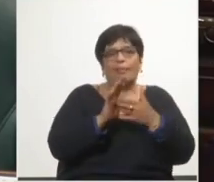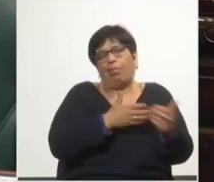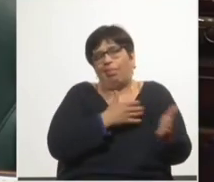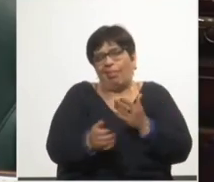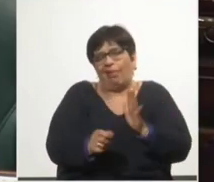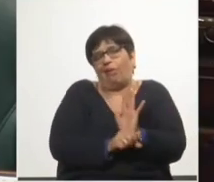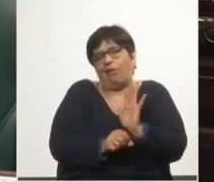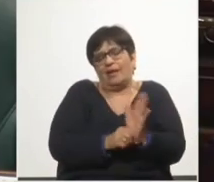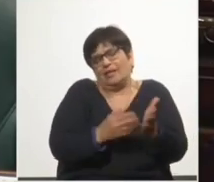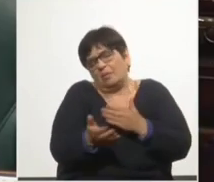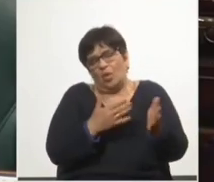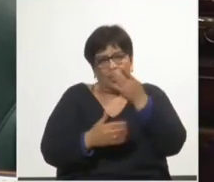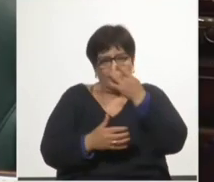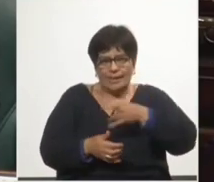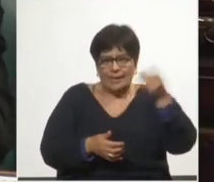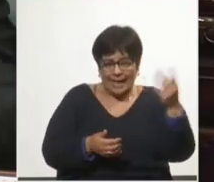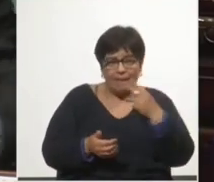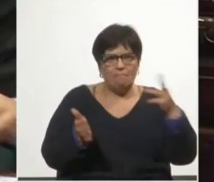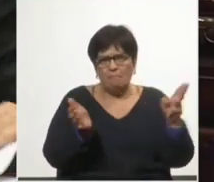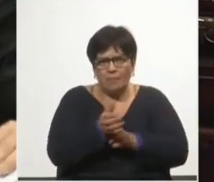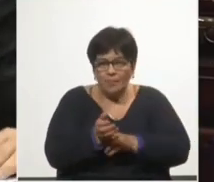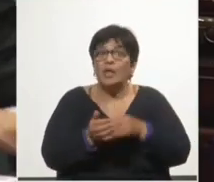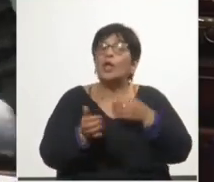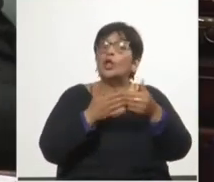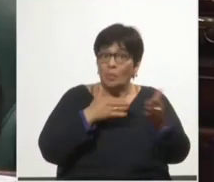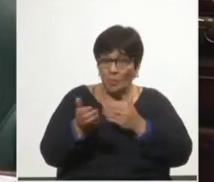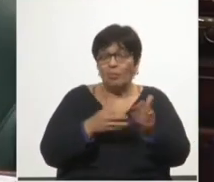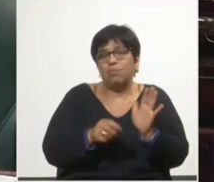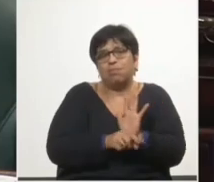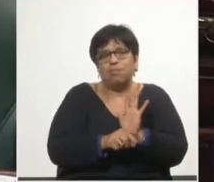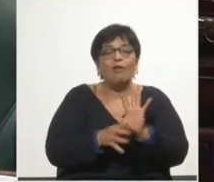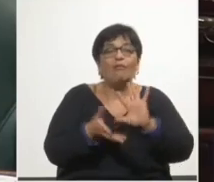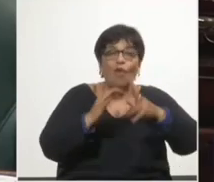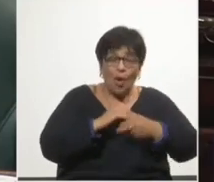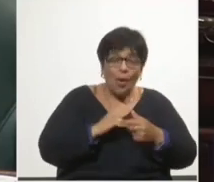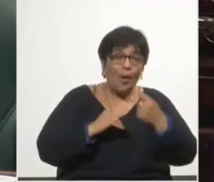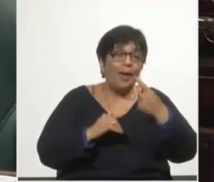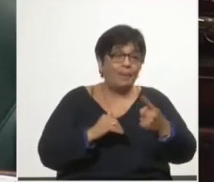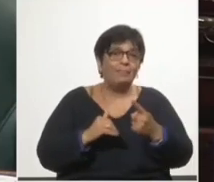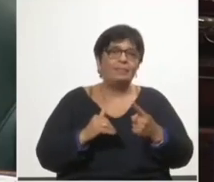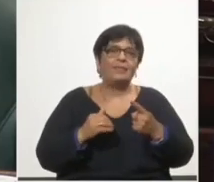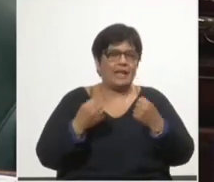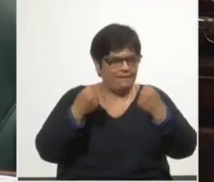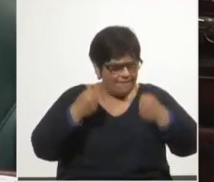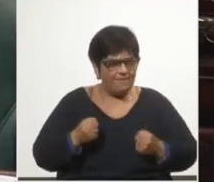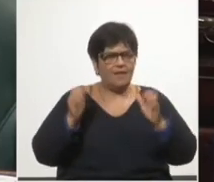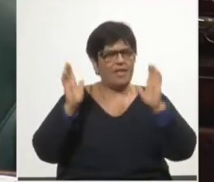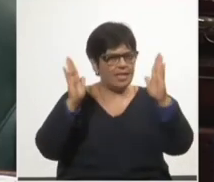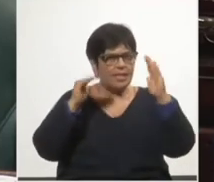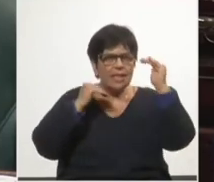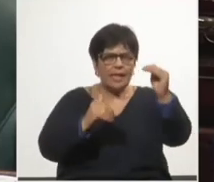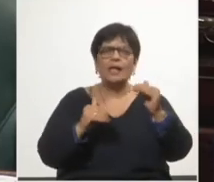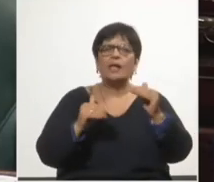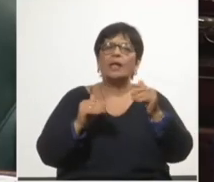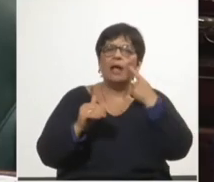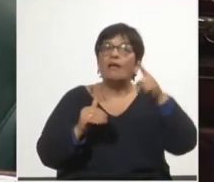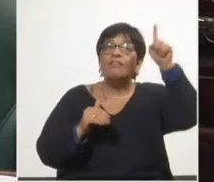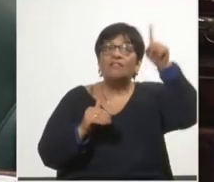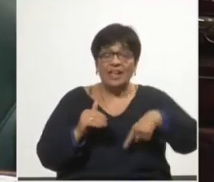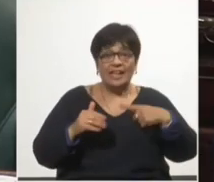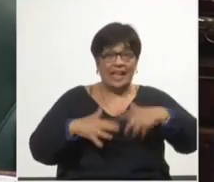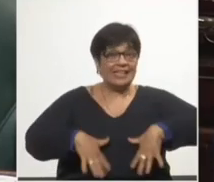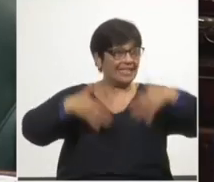reglas fiscales durante la pandemia, aún así el fundamentalismo y la ortodoxia los llevan a